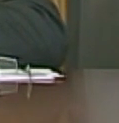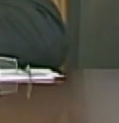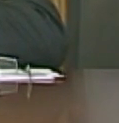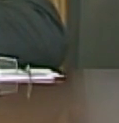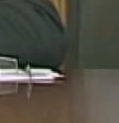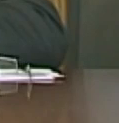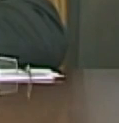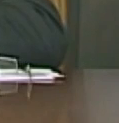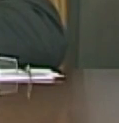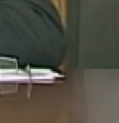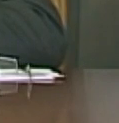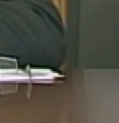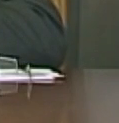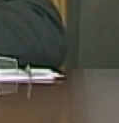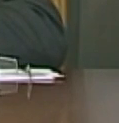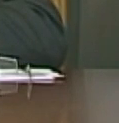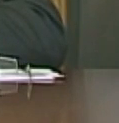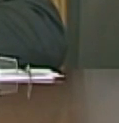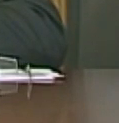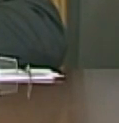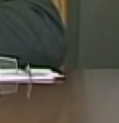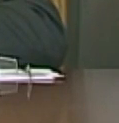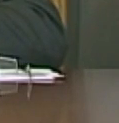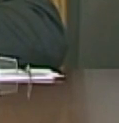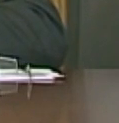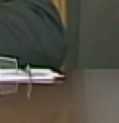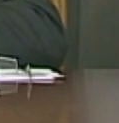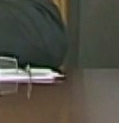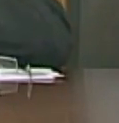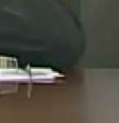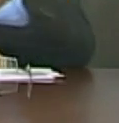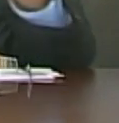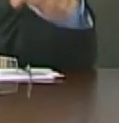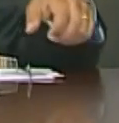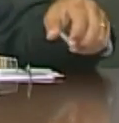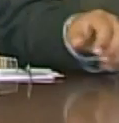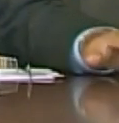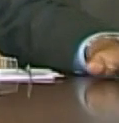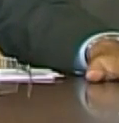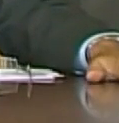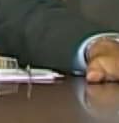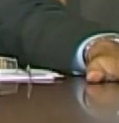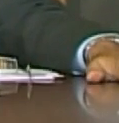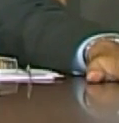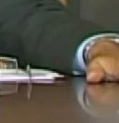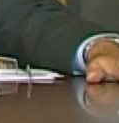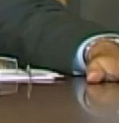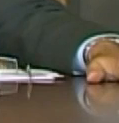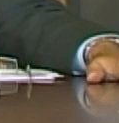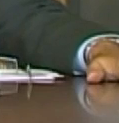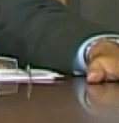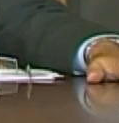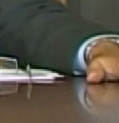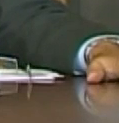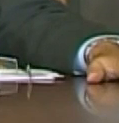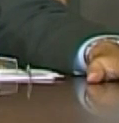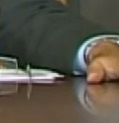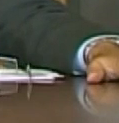encima bueno hay que echar para adelante ¿no? es difícil yo lo sé por experiencia propia